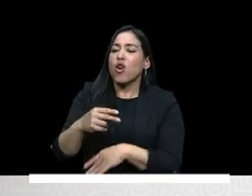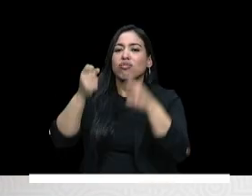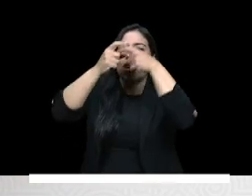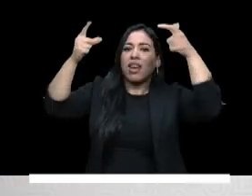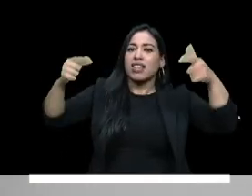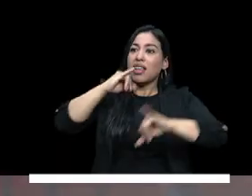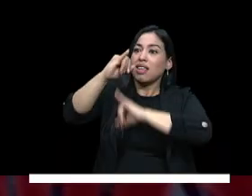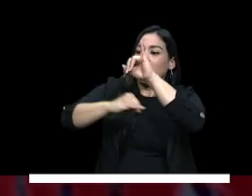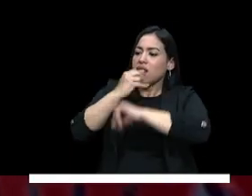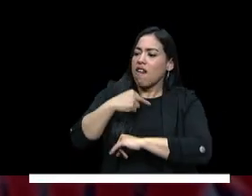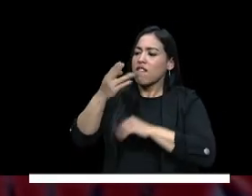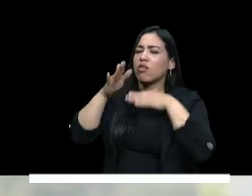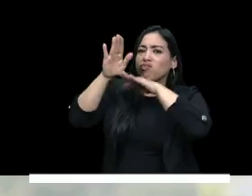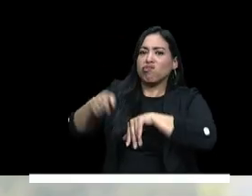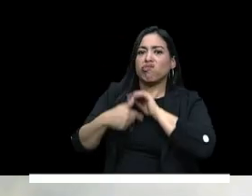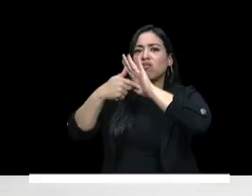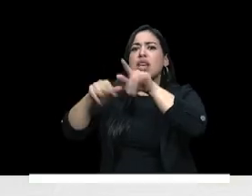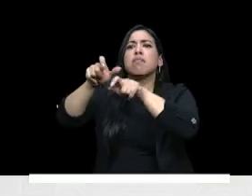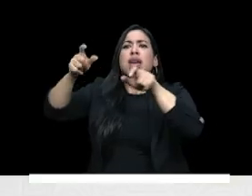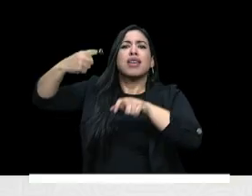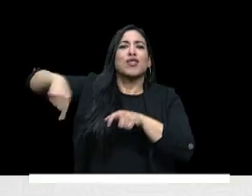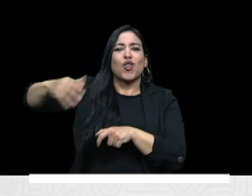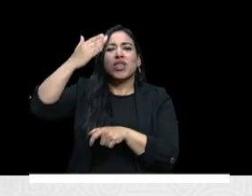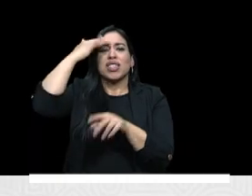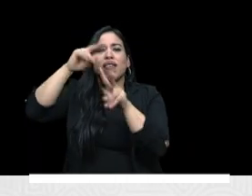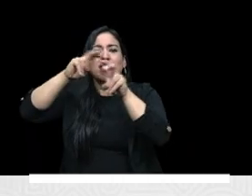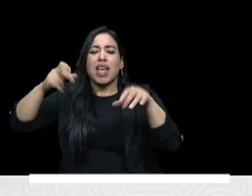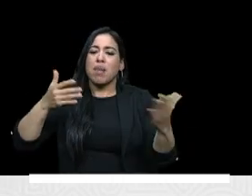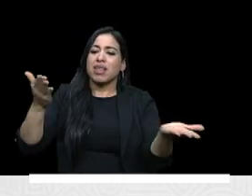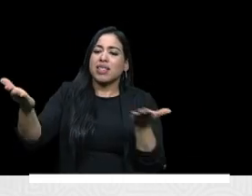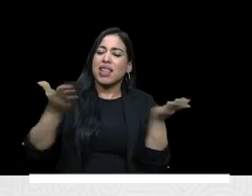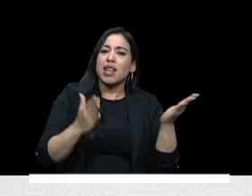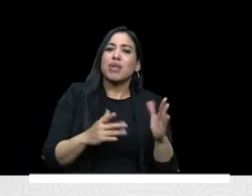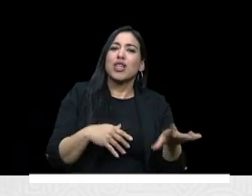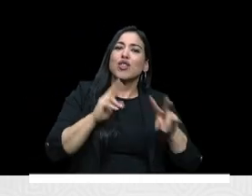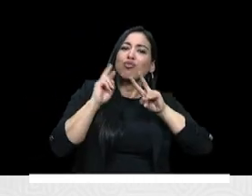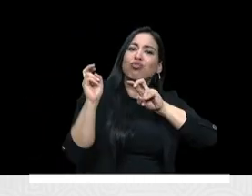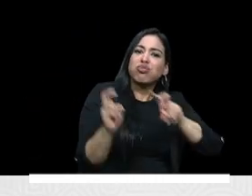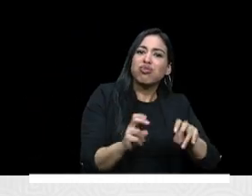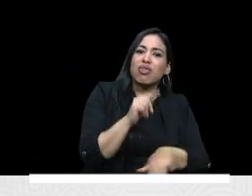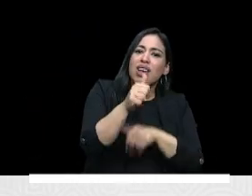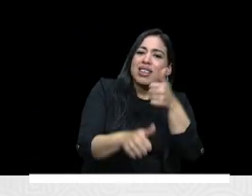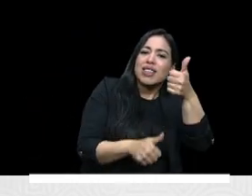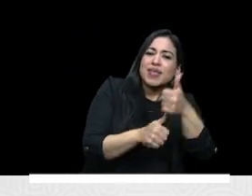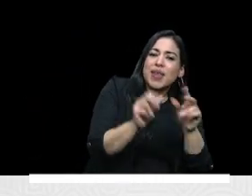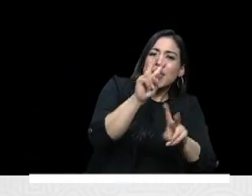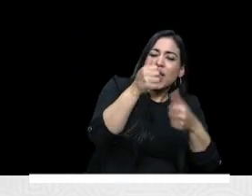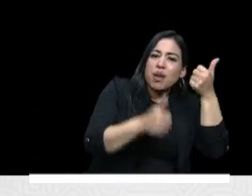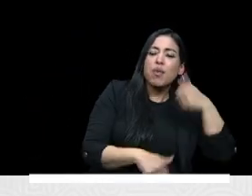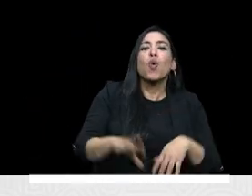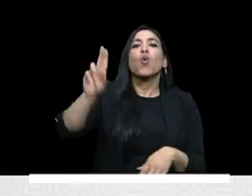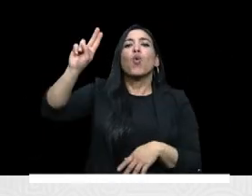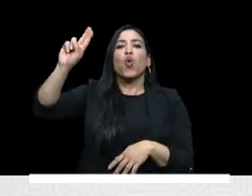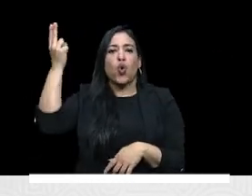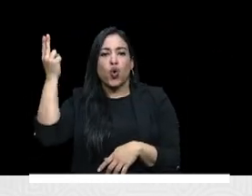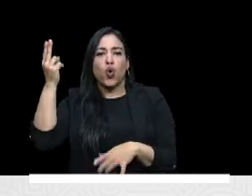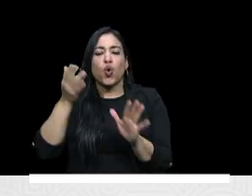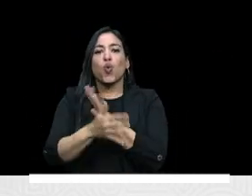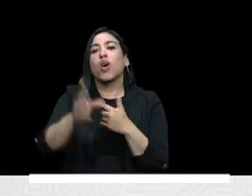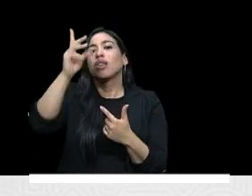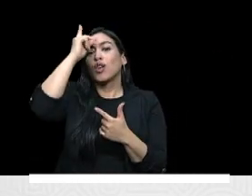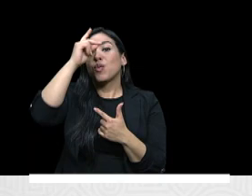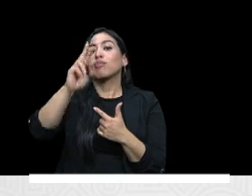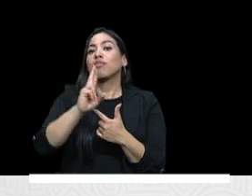estadio internacional tenemos clientes relacionados con servicios de consultoría y asesoría tales como Uruguay y la República